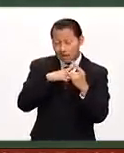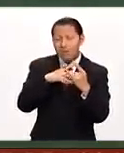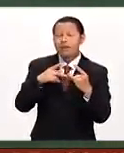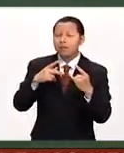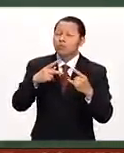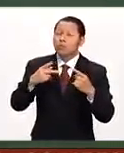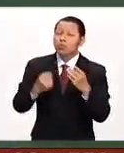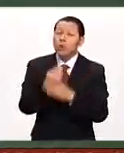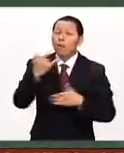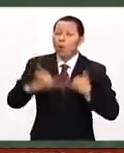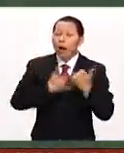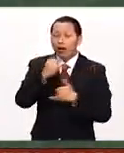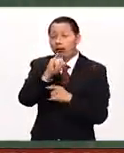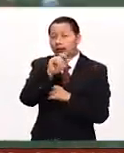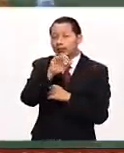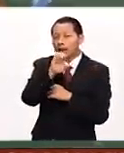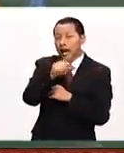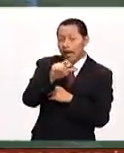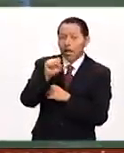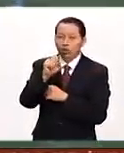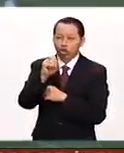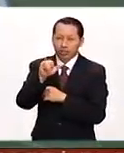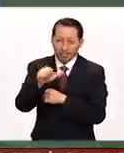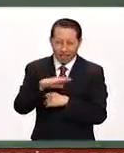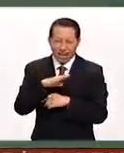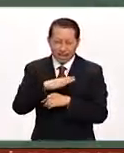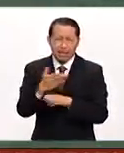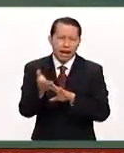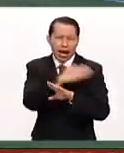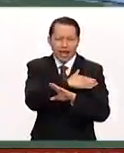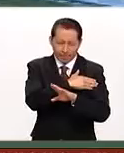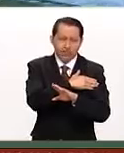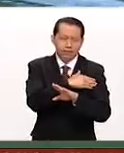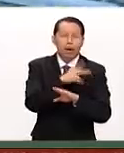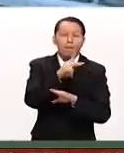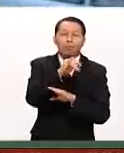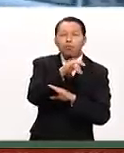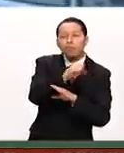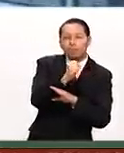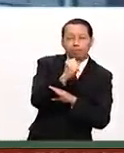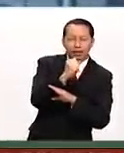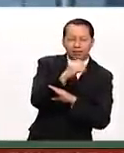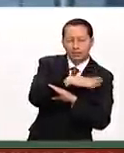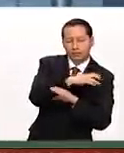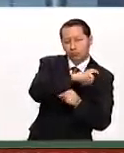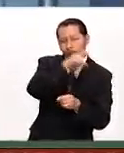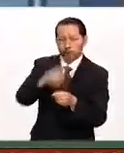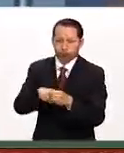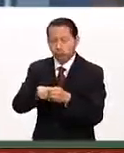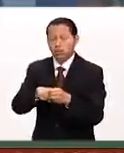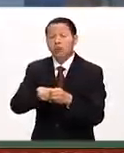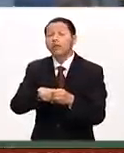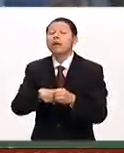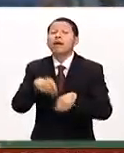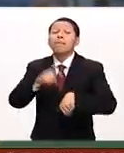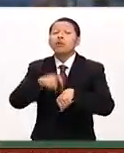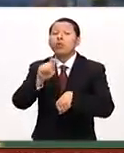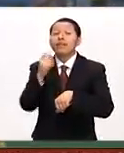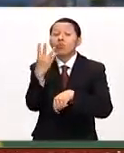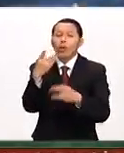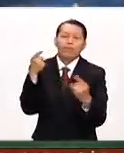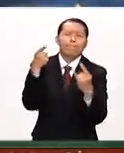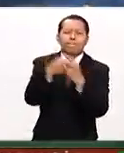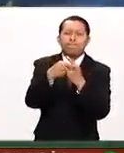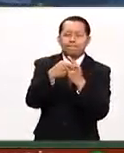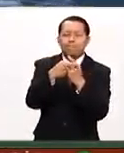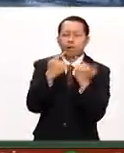así es, de Ismael Sosa que recién llegó de los Pumas, fue el hombre que puso el gol en el minuto 24 de una manera solitaria con